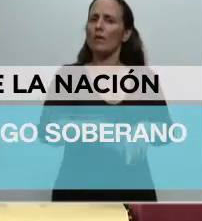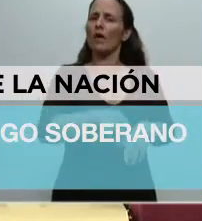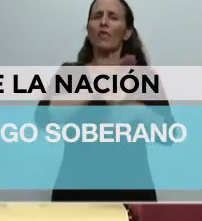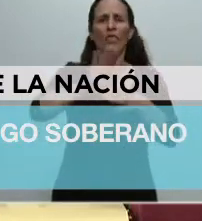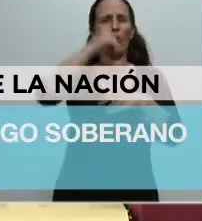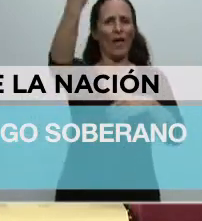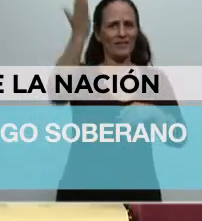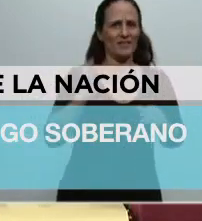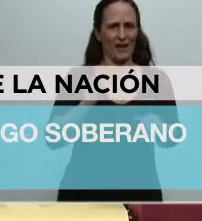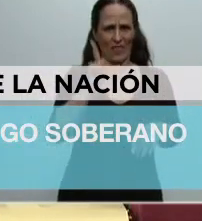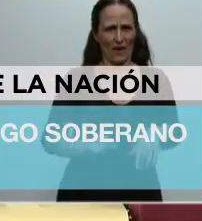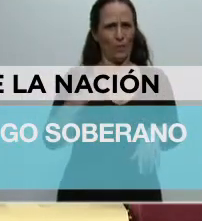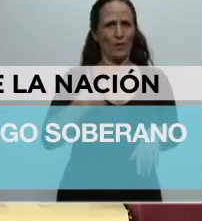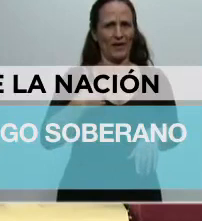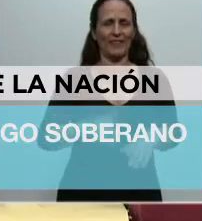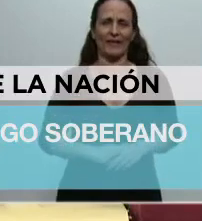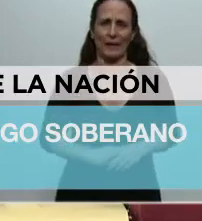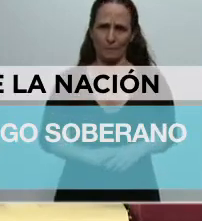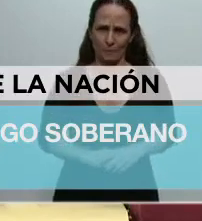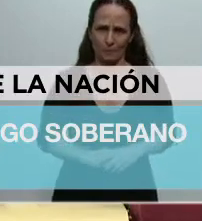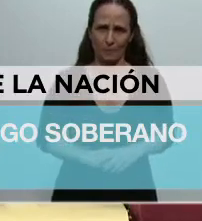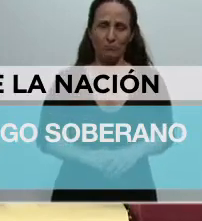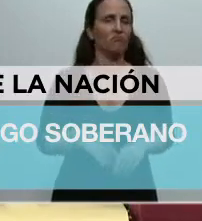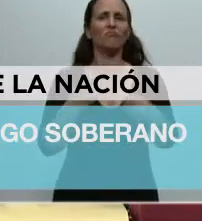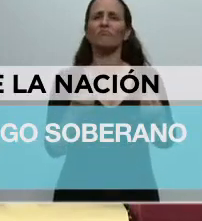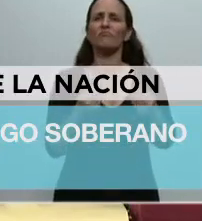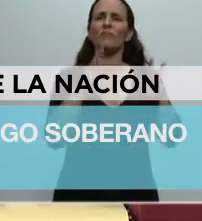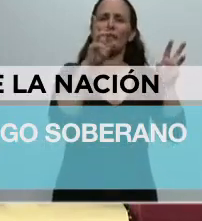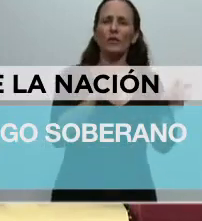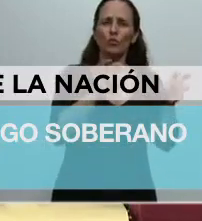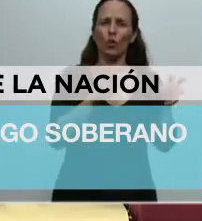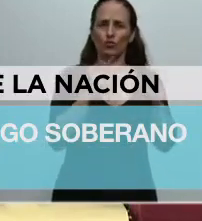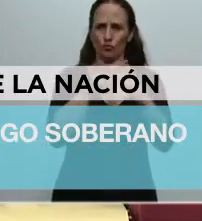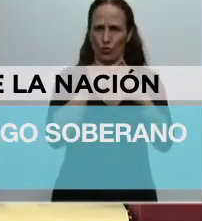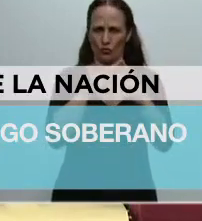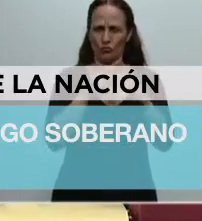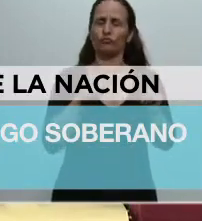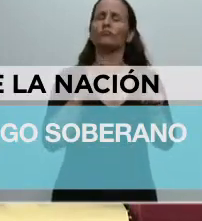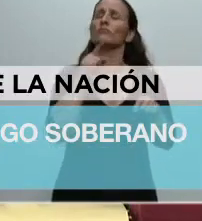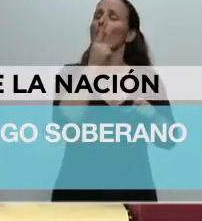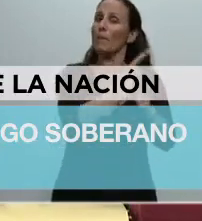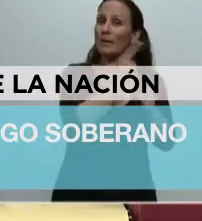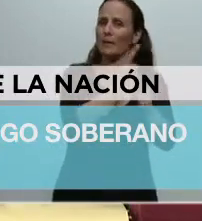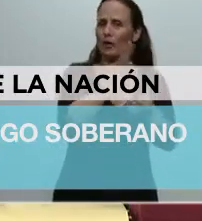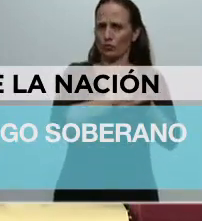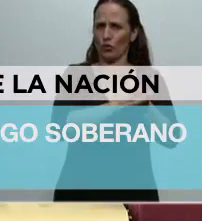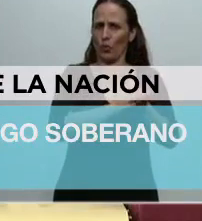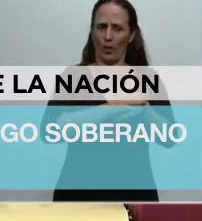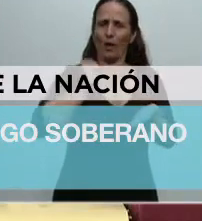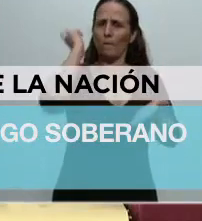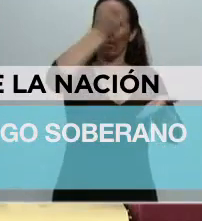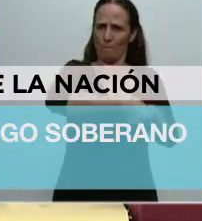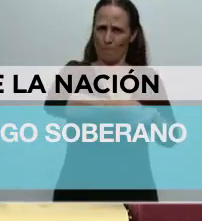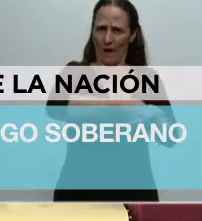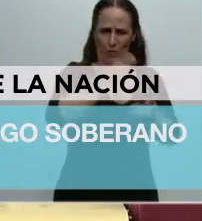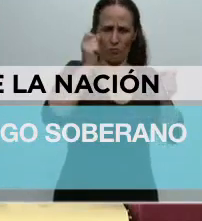externa de la República Argentina, que tiene dos títulos. El primero se refiere precisamente al pago soberano